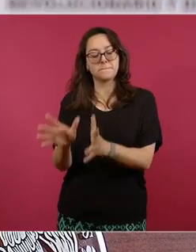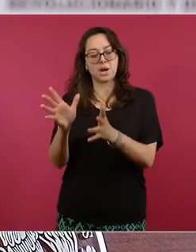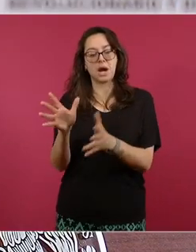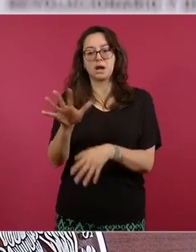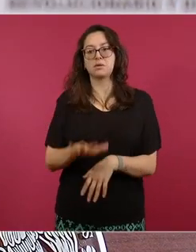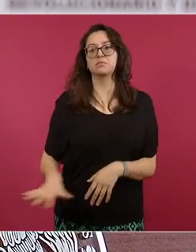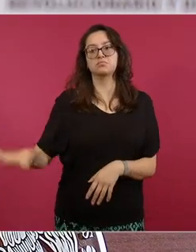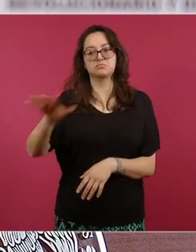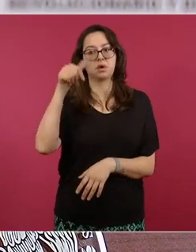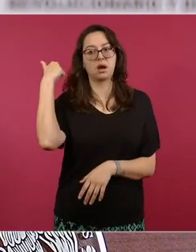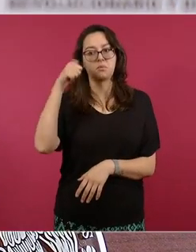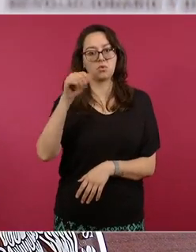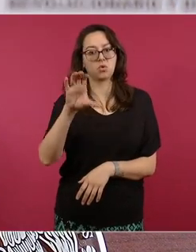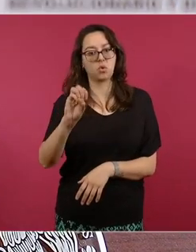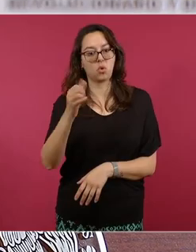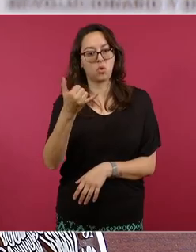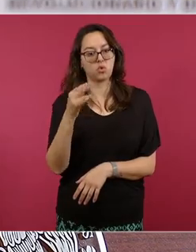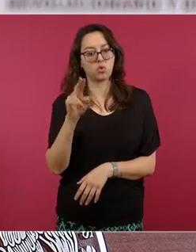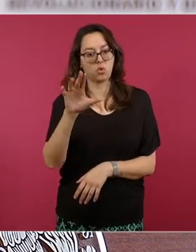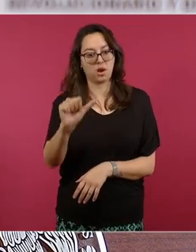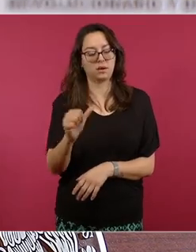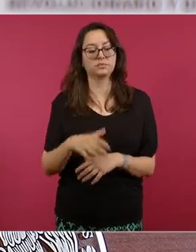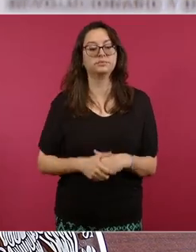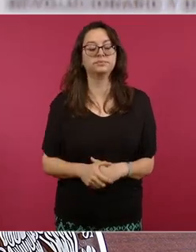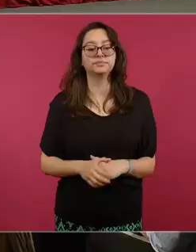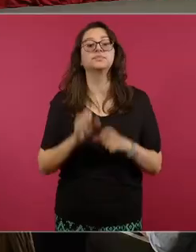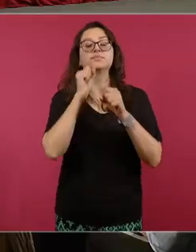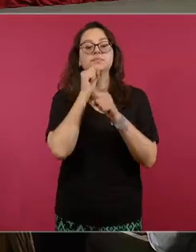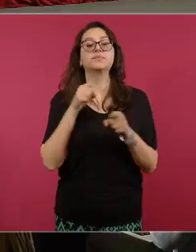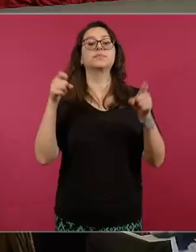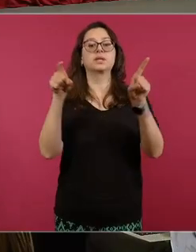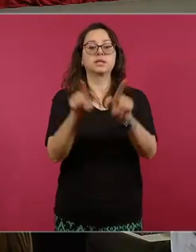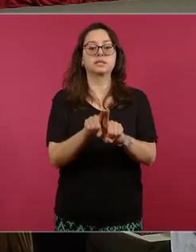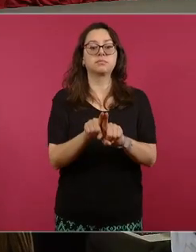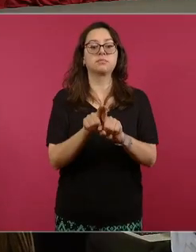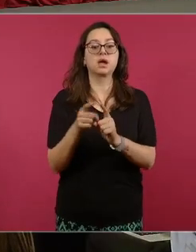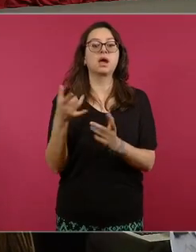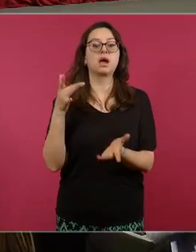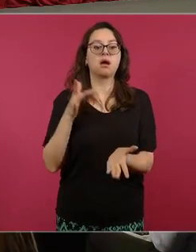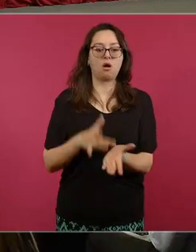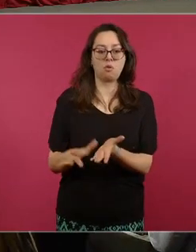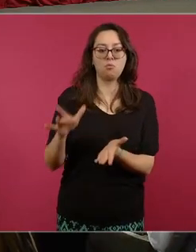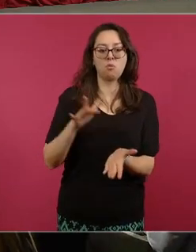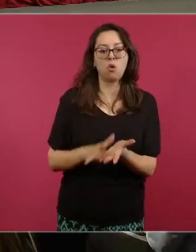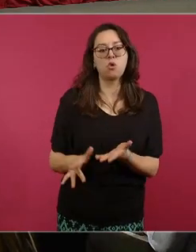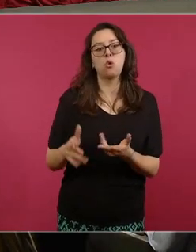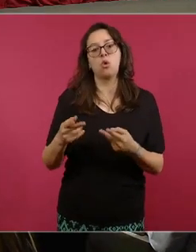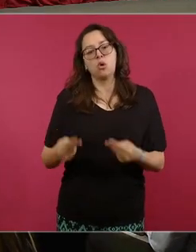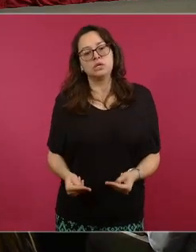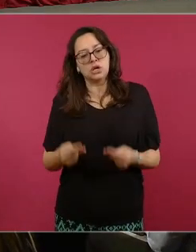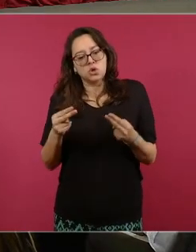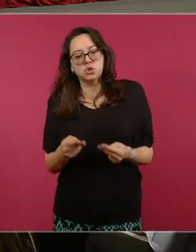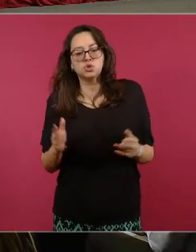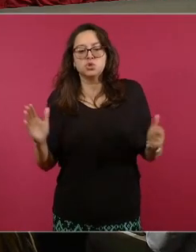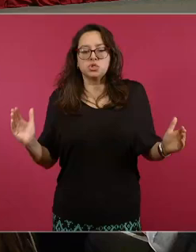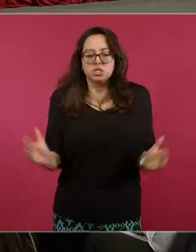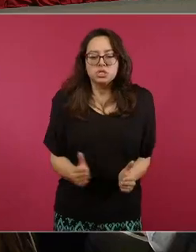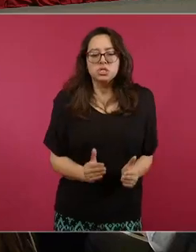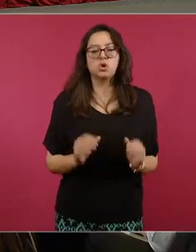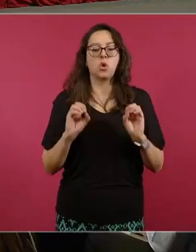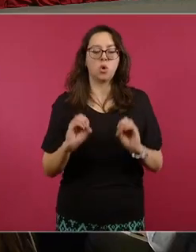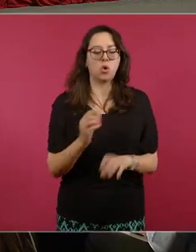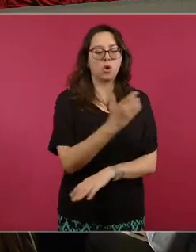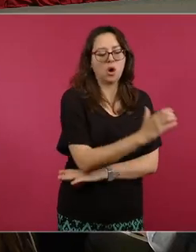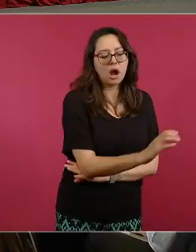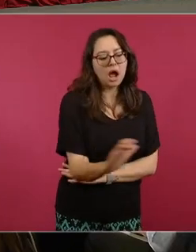bienestar de las familias. Adelante. También se apoyó a pequeños productores, tanto campesinos